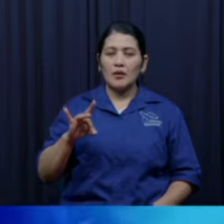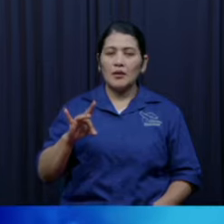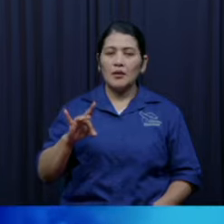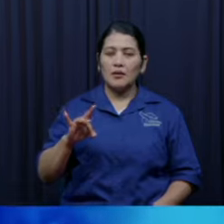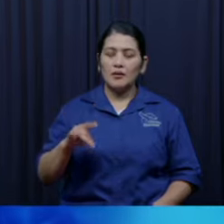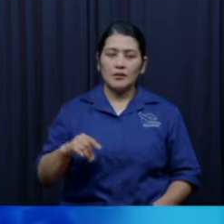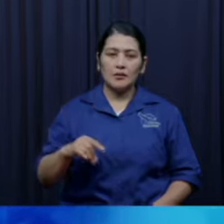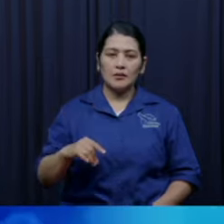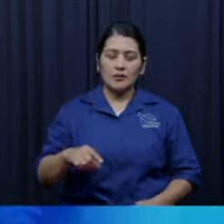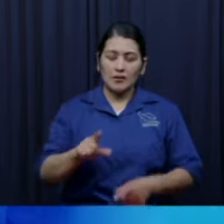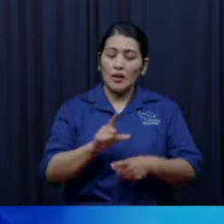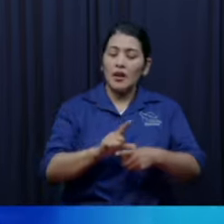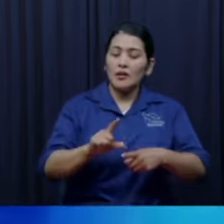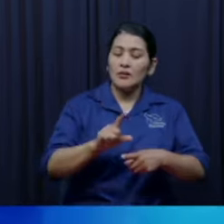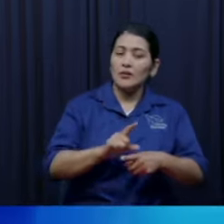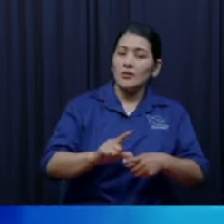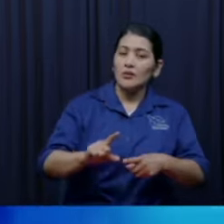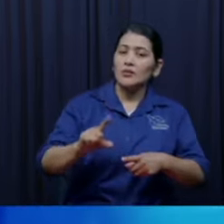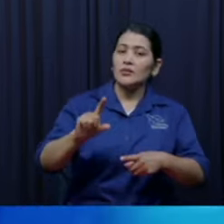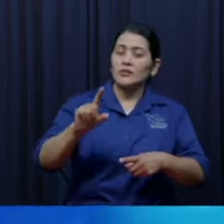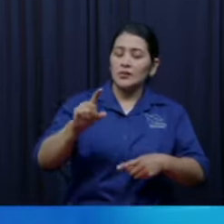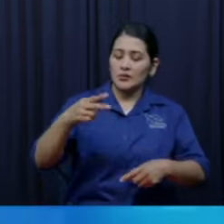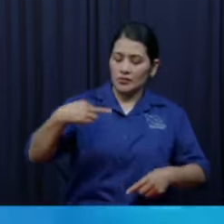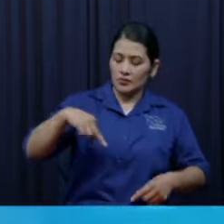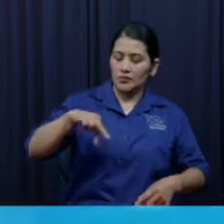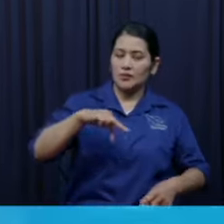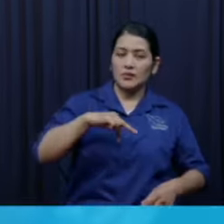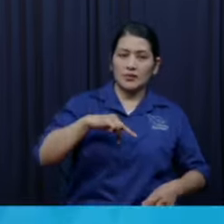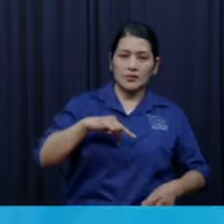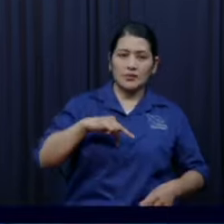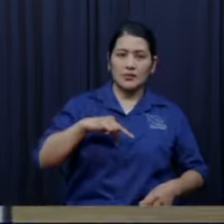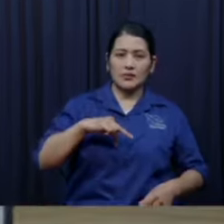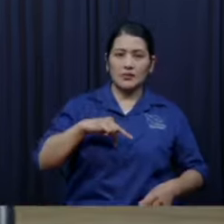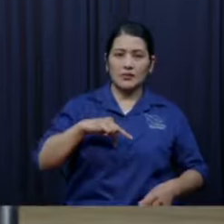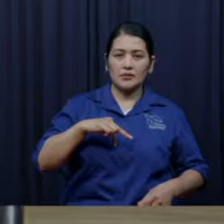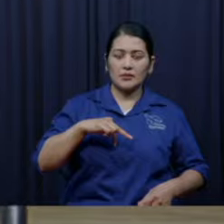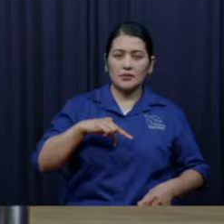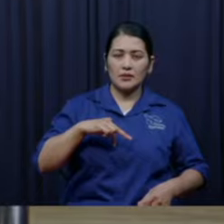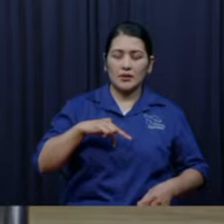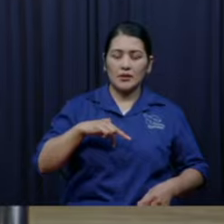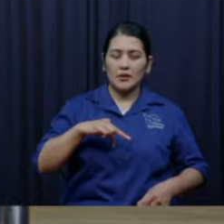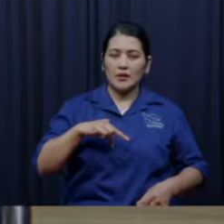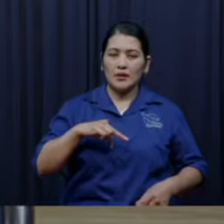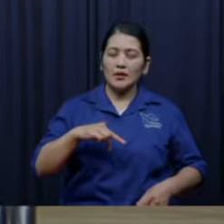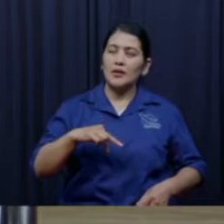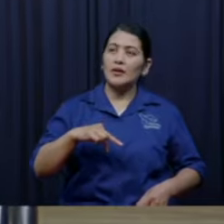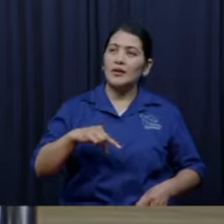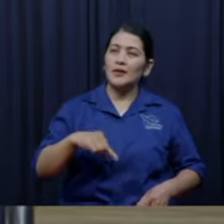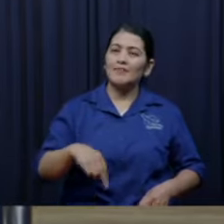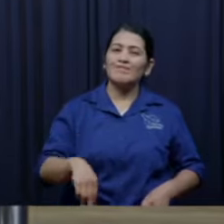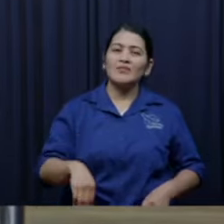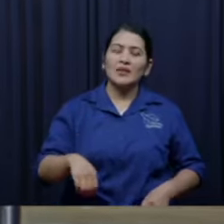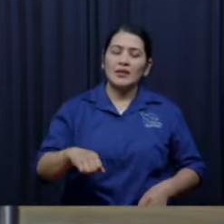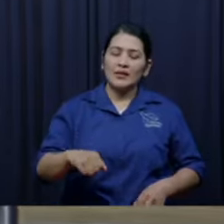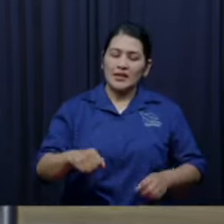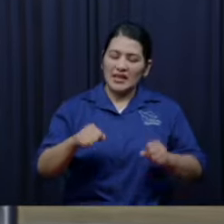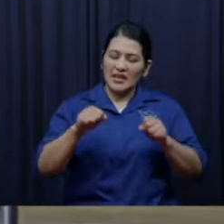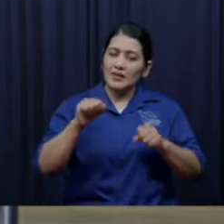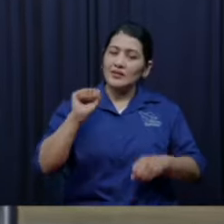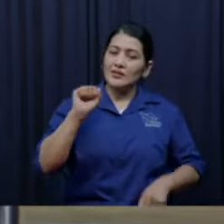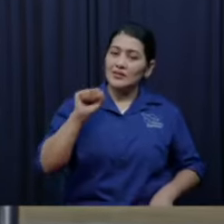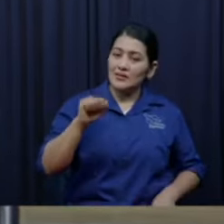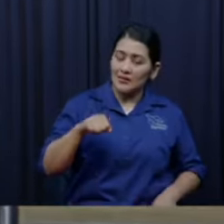se lo lleva el viento el viento de doctrina cualquier viento se lo lleva y resultan de